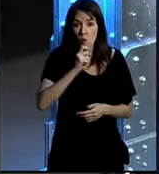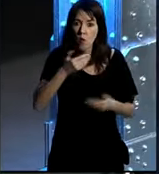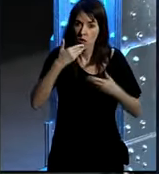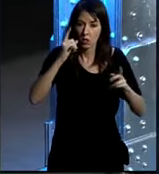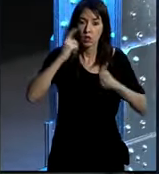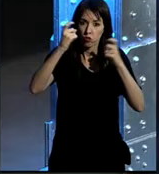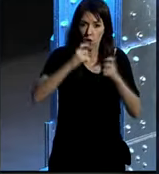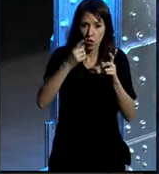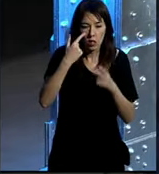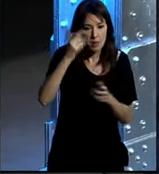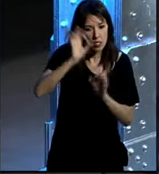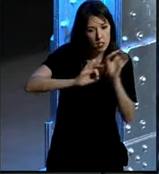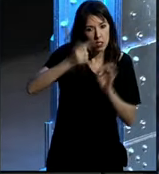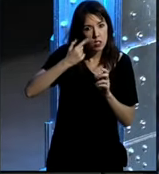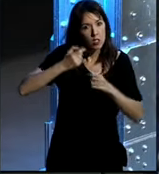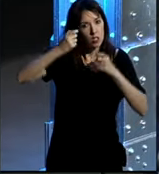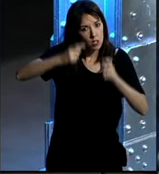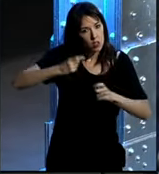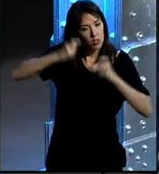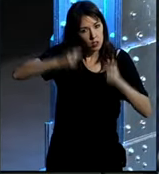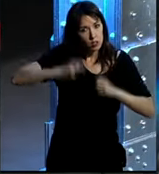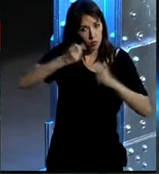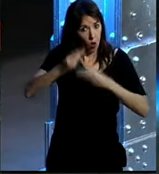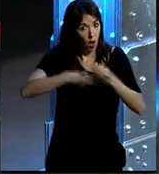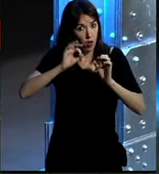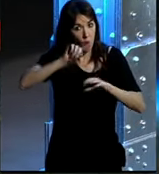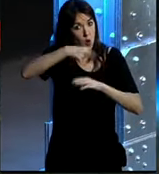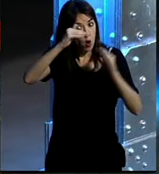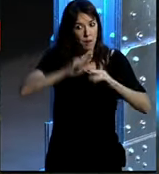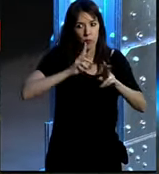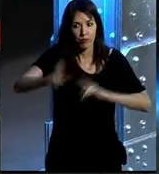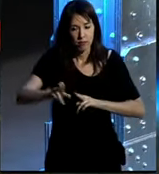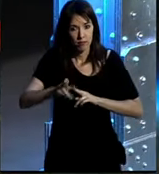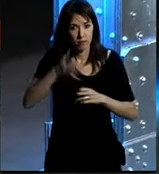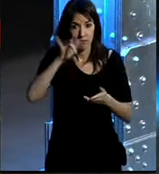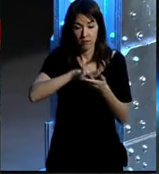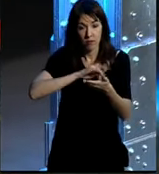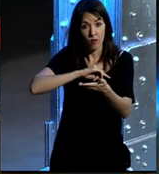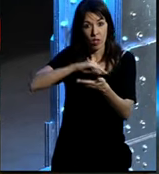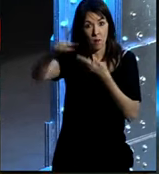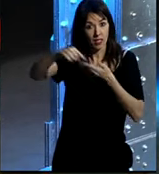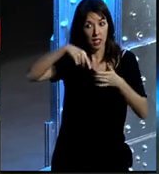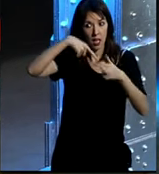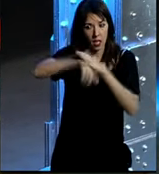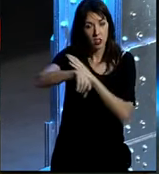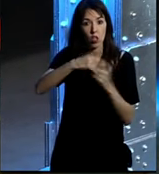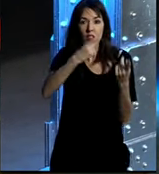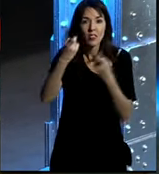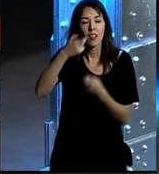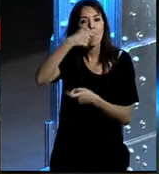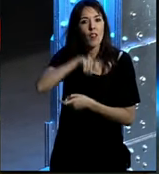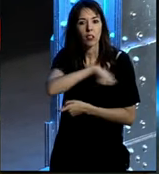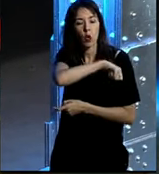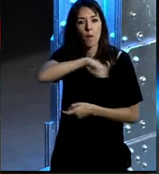base de mucho esfuerzo y de medición y de empeño en hacerlo así cuando el mensaje o cuando la gestión requiere de datos